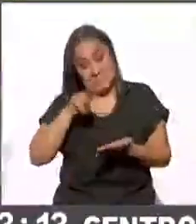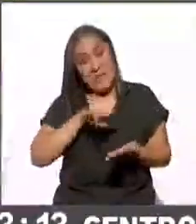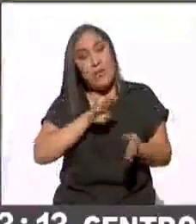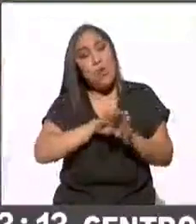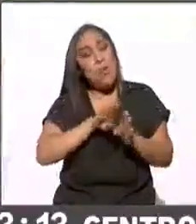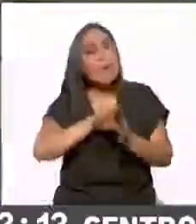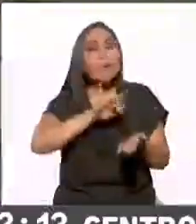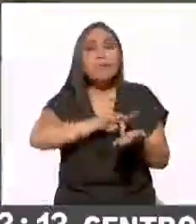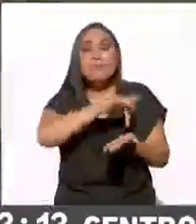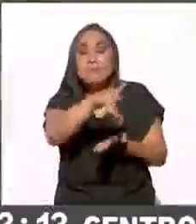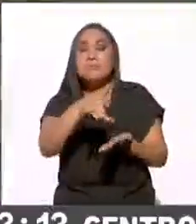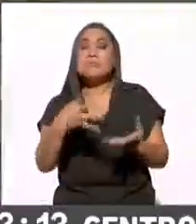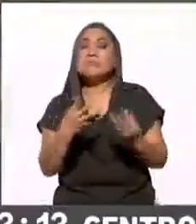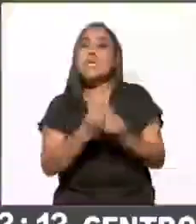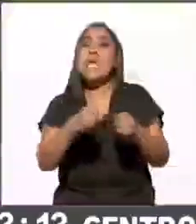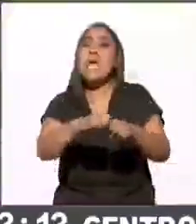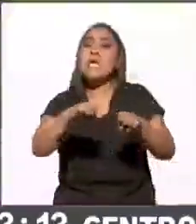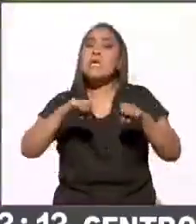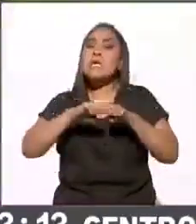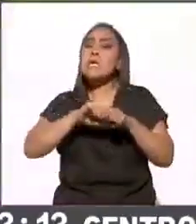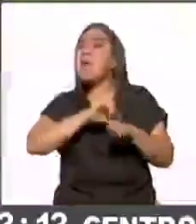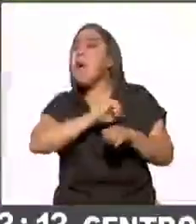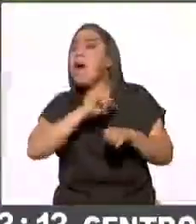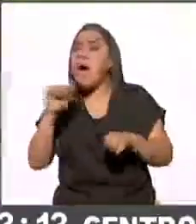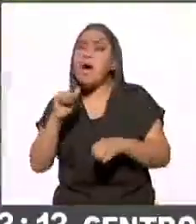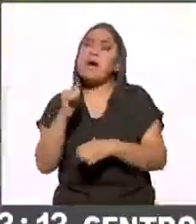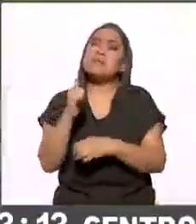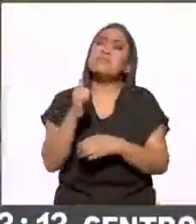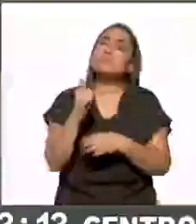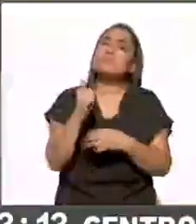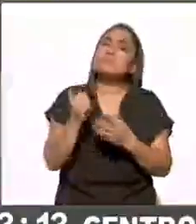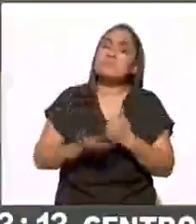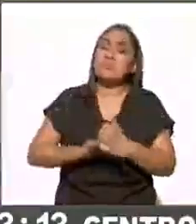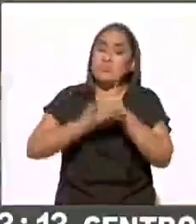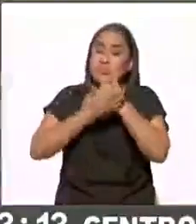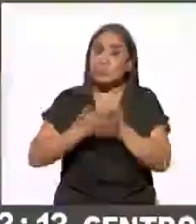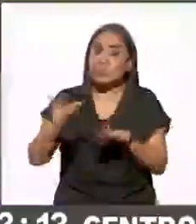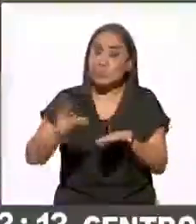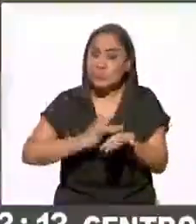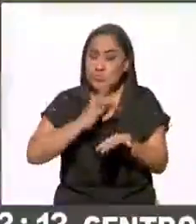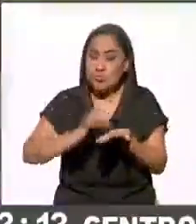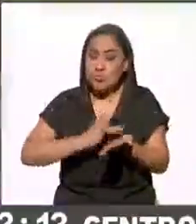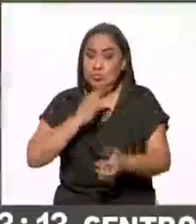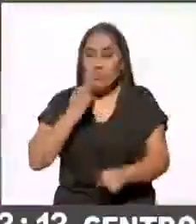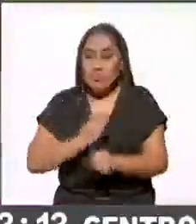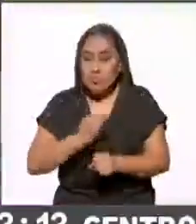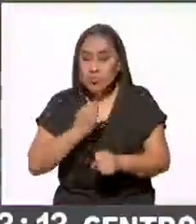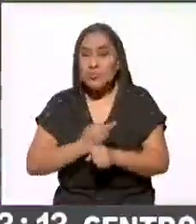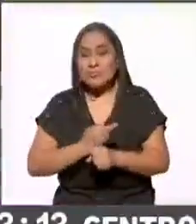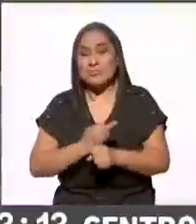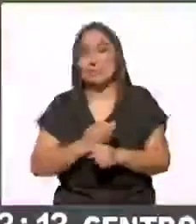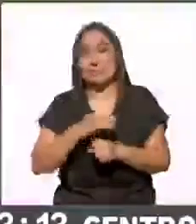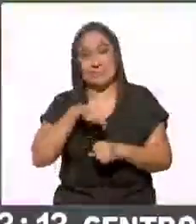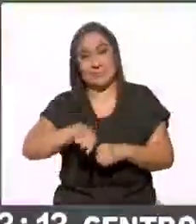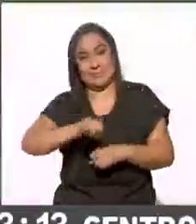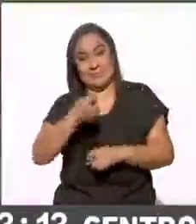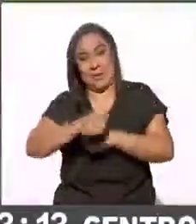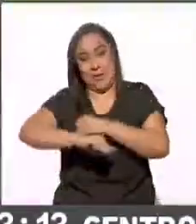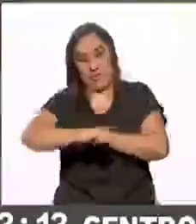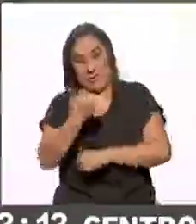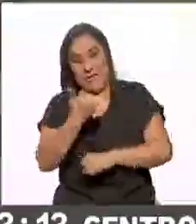los equipos de redes sociodigitales de los medios públicos que nos ayudaron en esta casa de